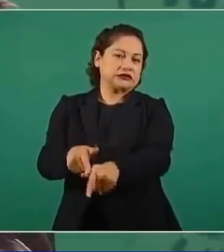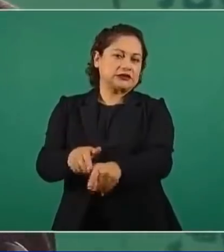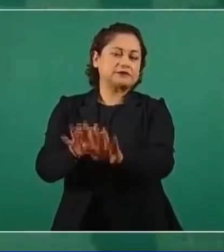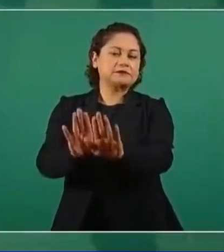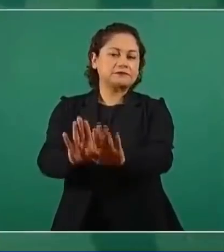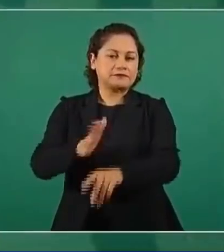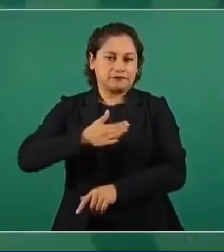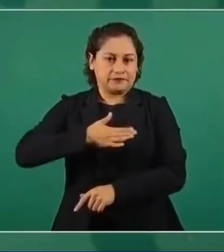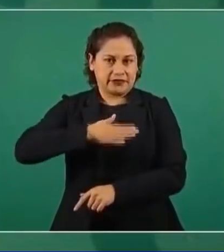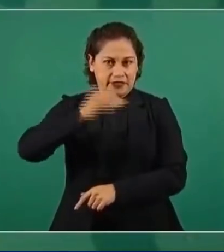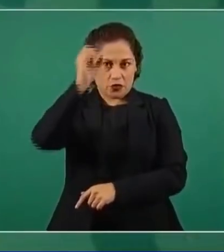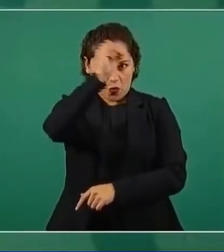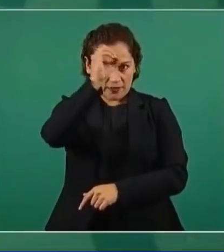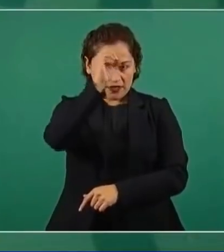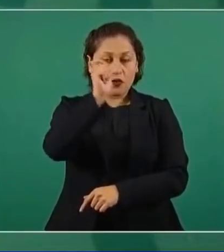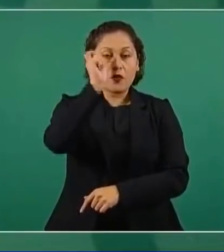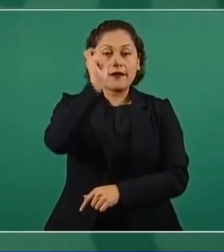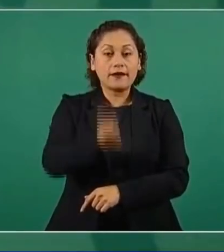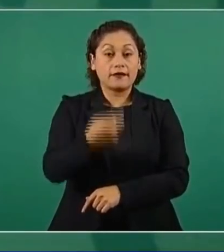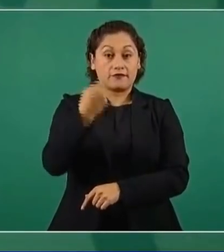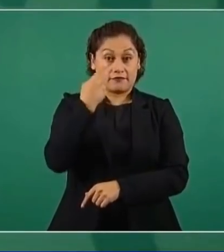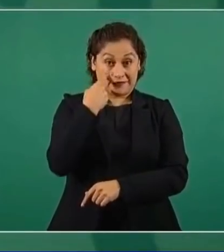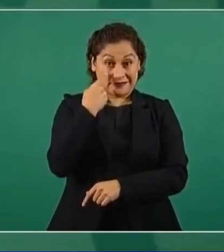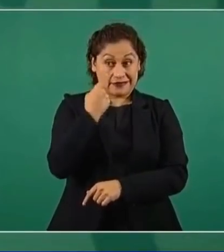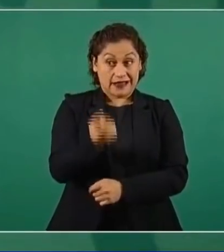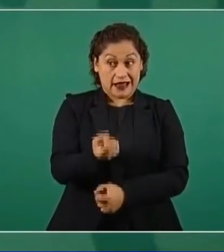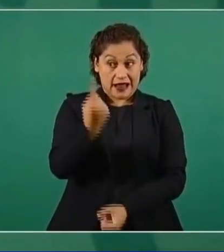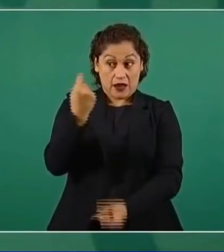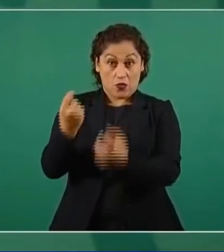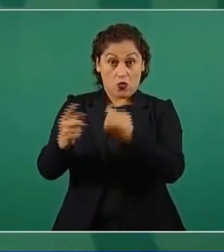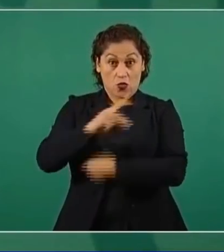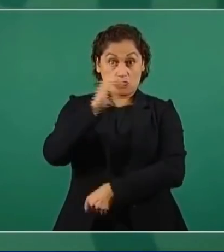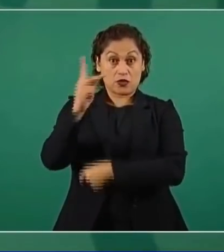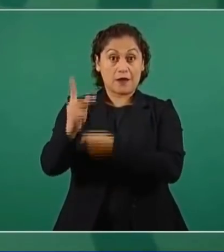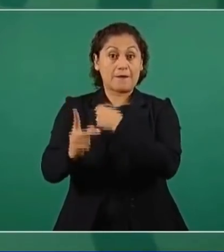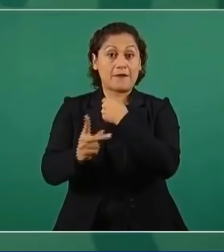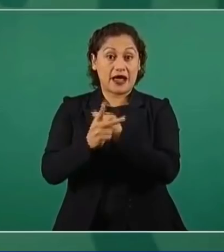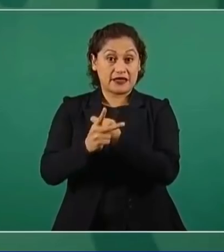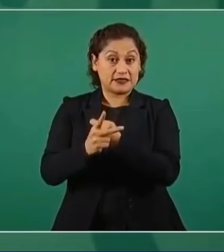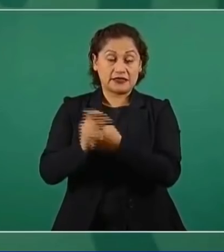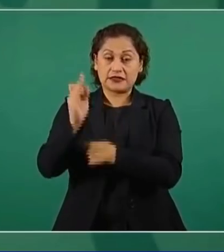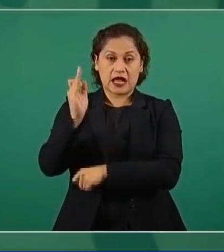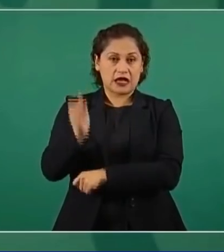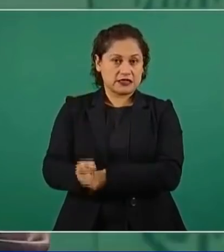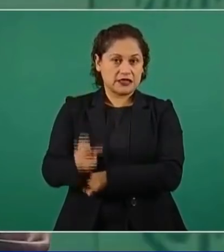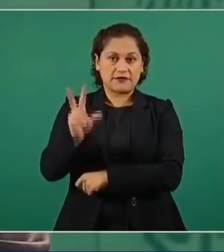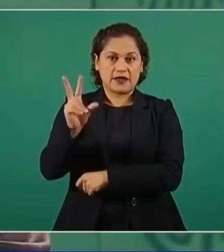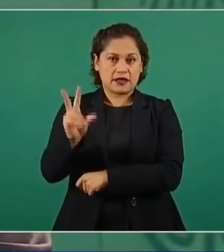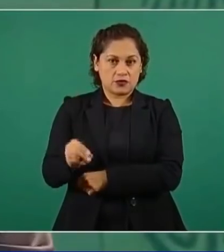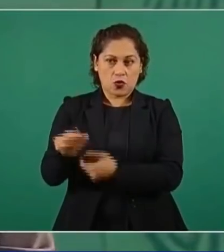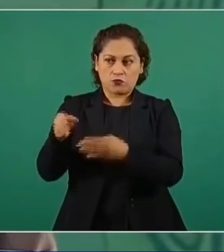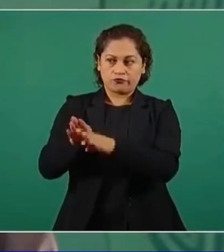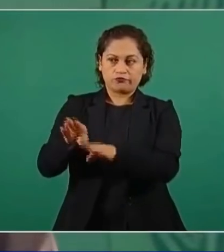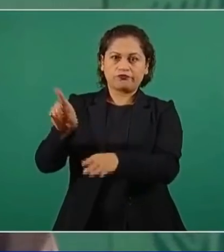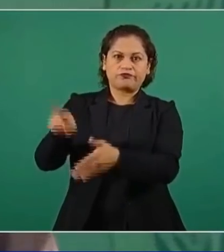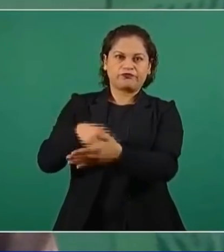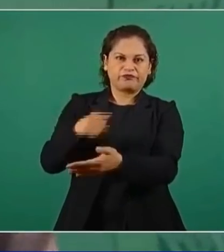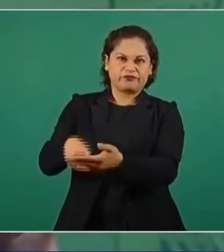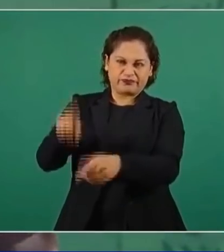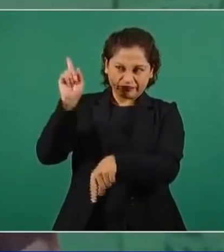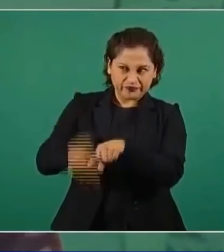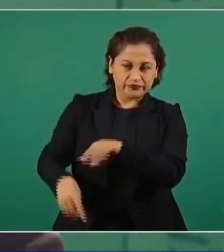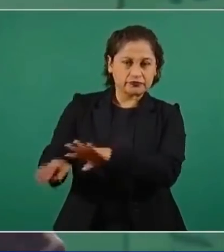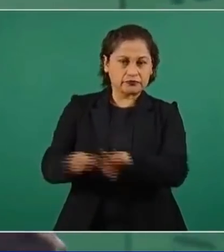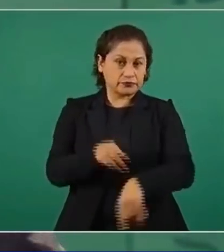a que se quite el bloqueo deberían